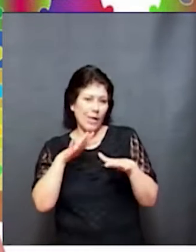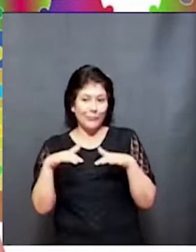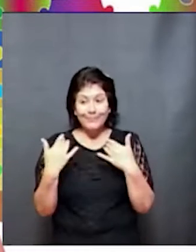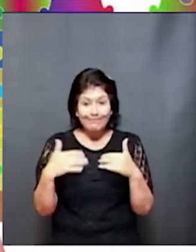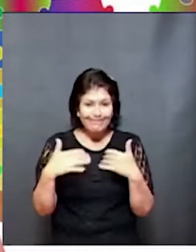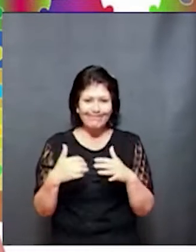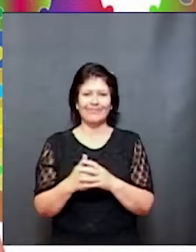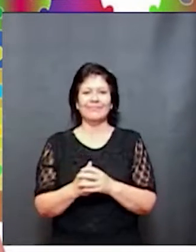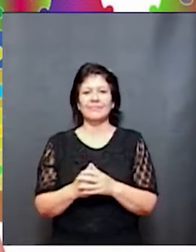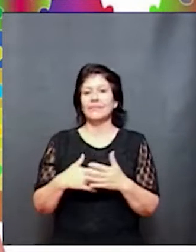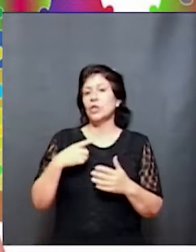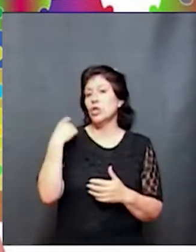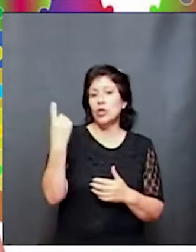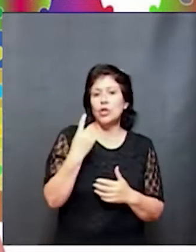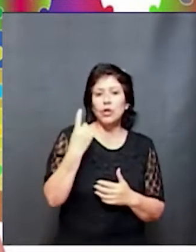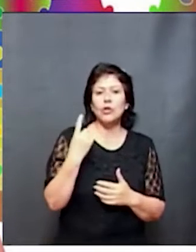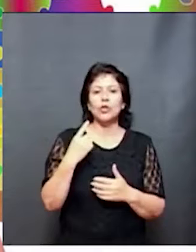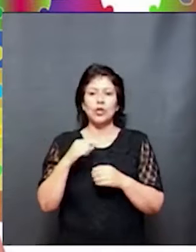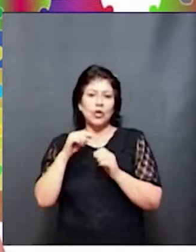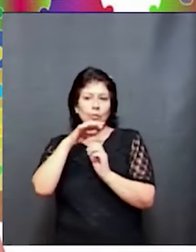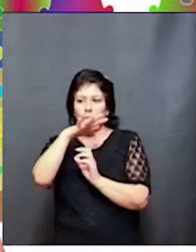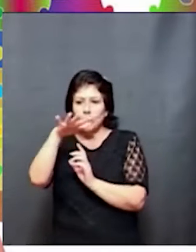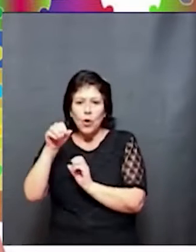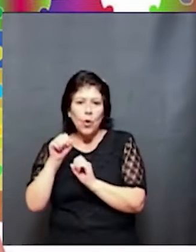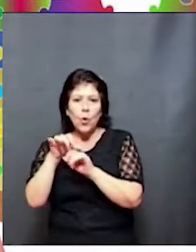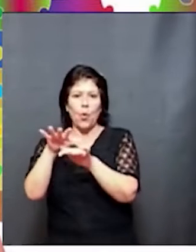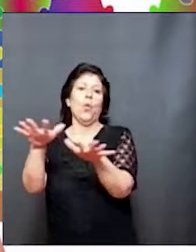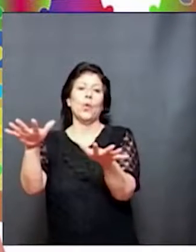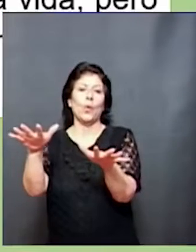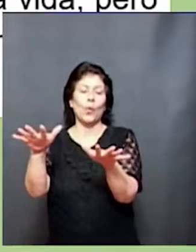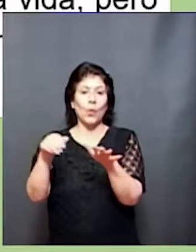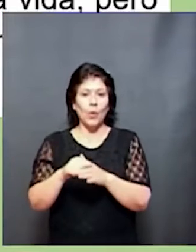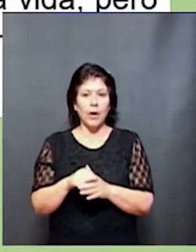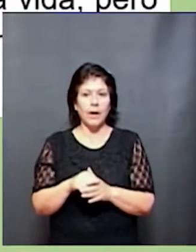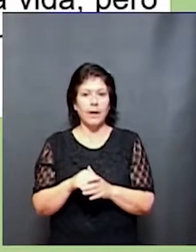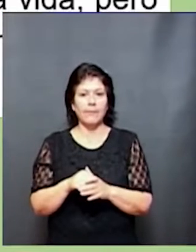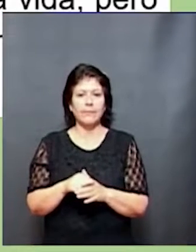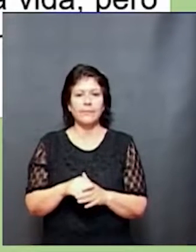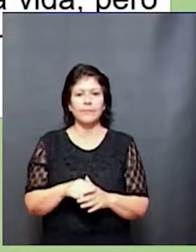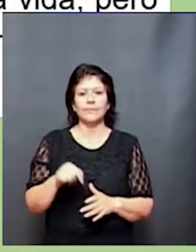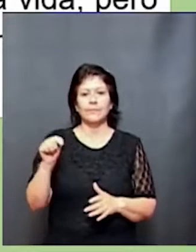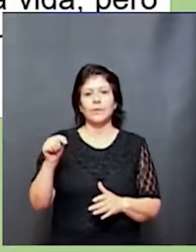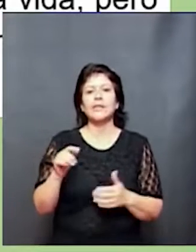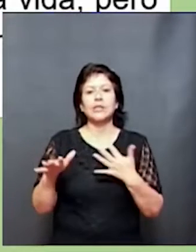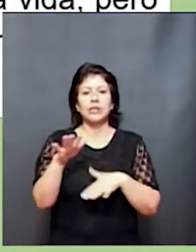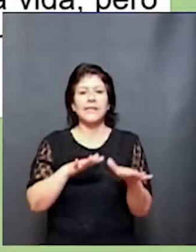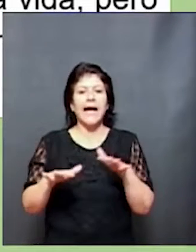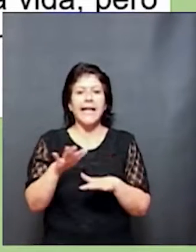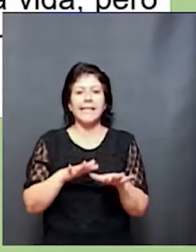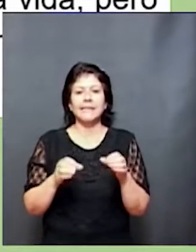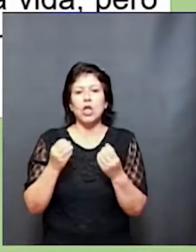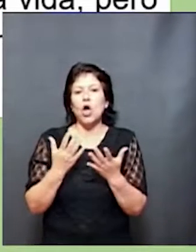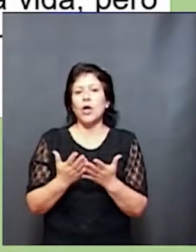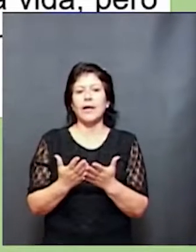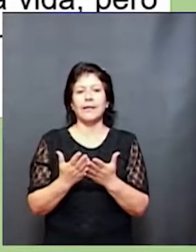Nosotros estamos influenciados por un contexto que constantemente está haciendo que se produzca